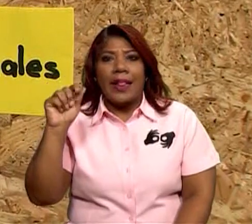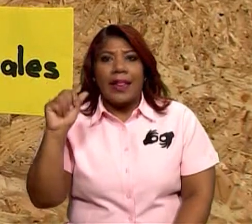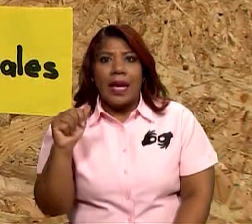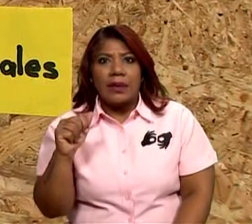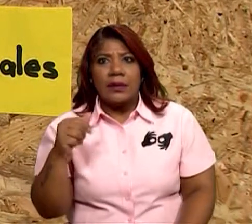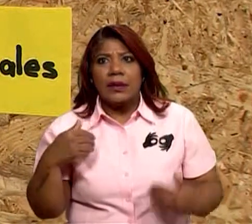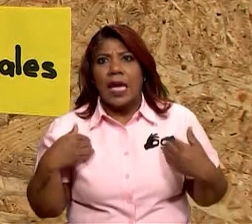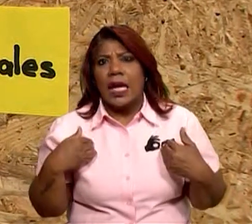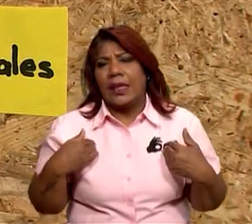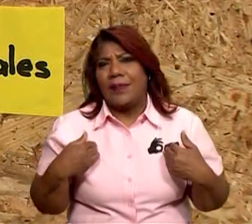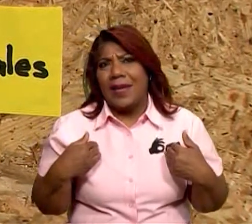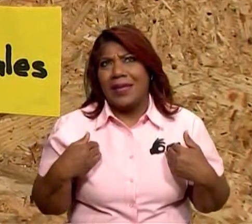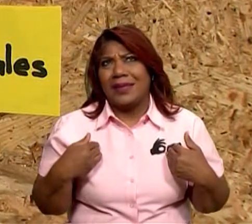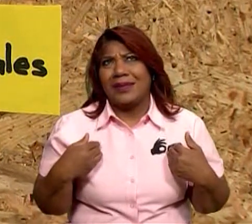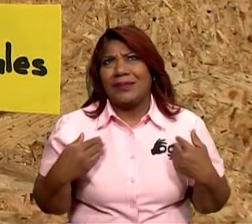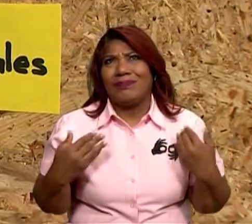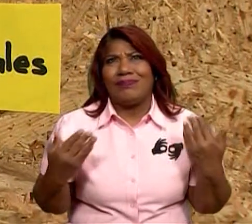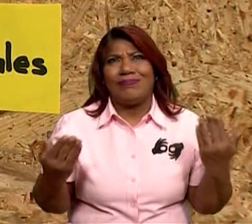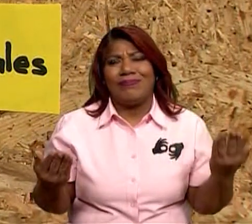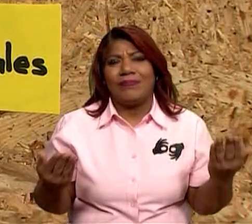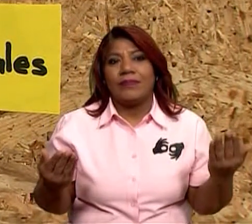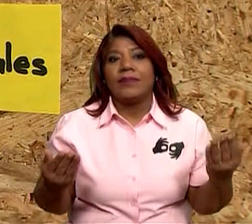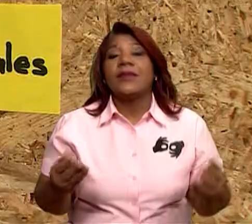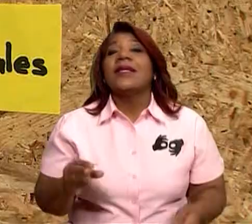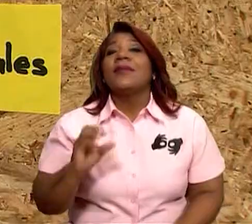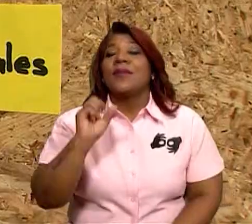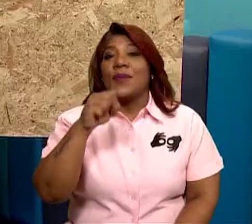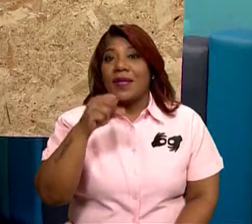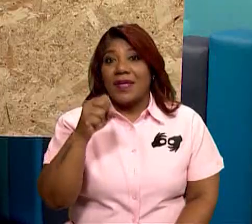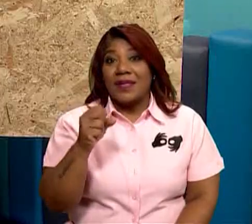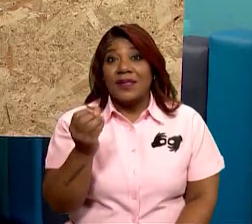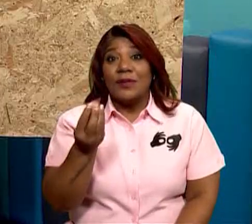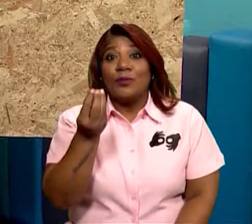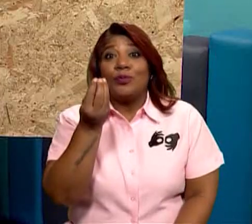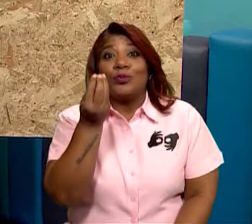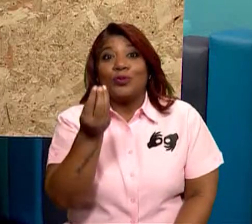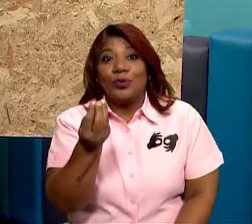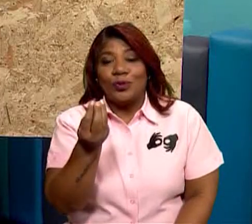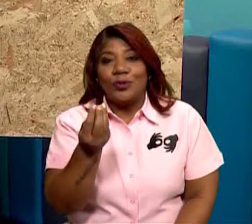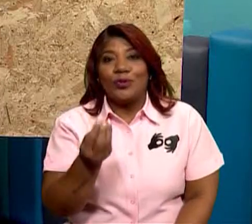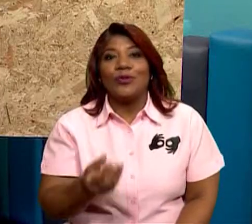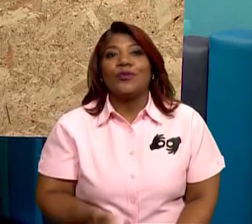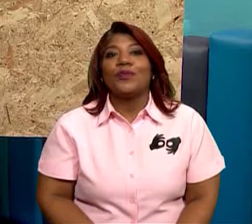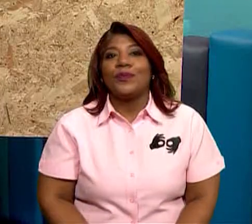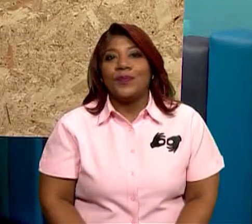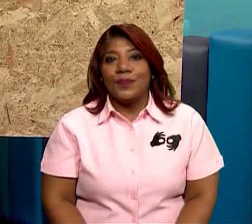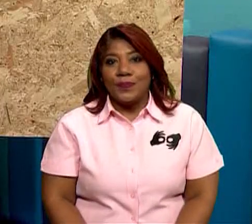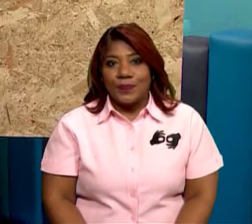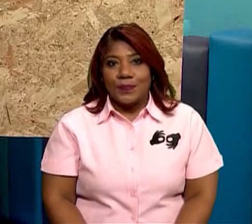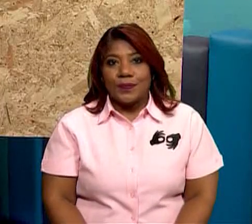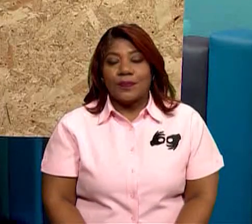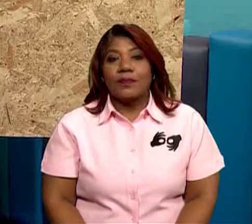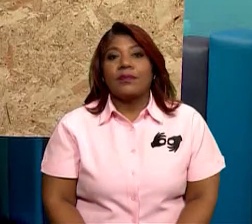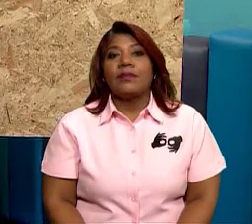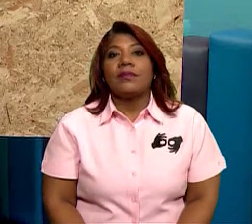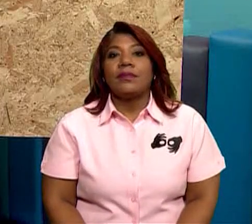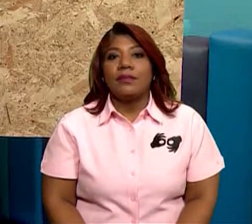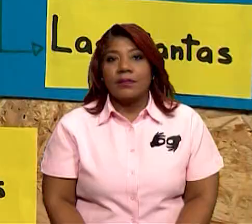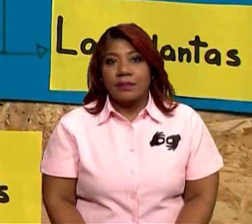¿Cuáles organismos que? Pluricelulares. Muy bien, entonces vamos a colocarla aquí, ¿verdad?